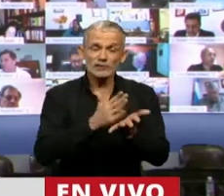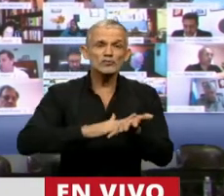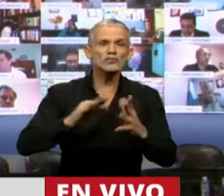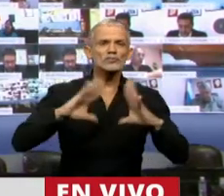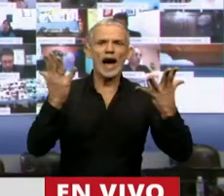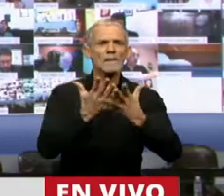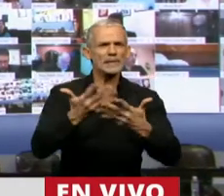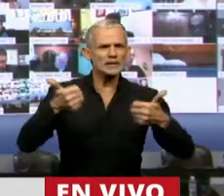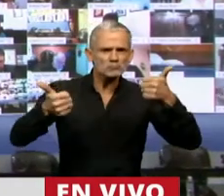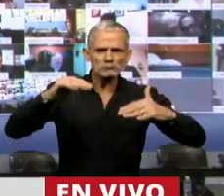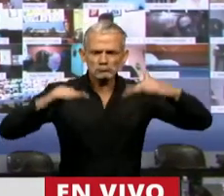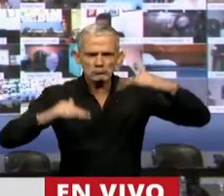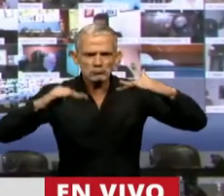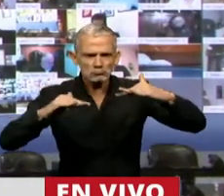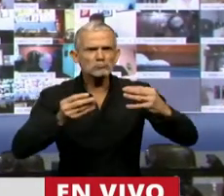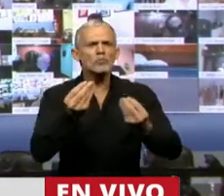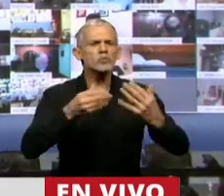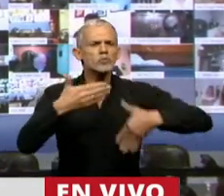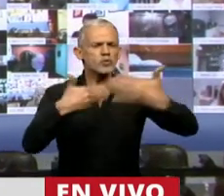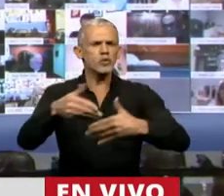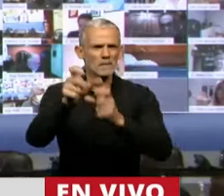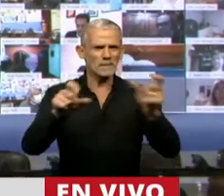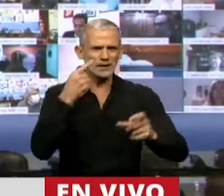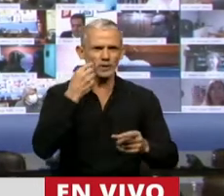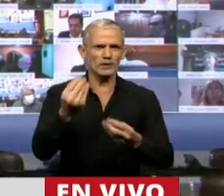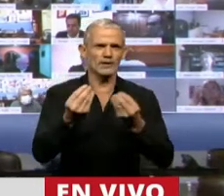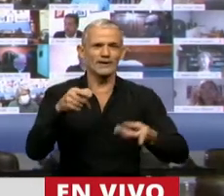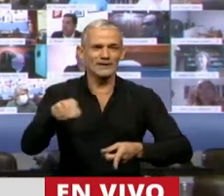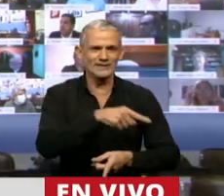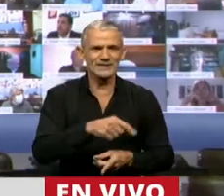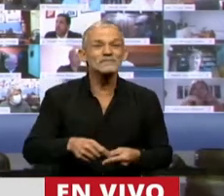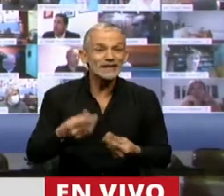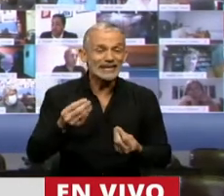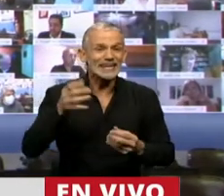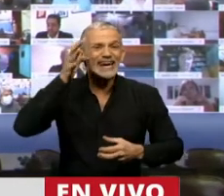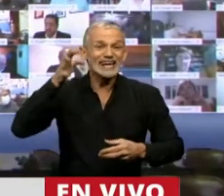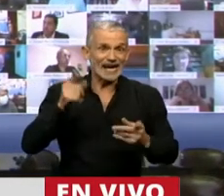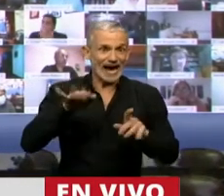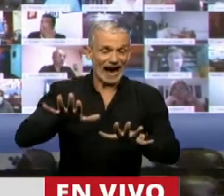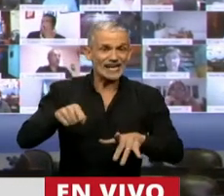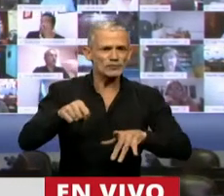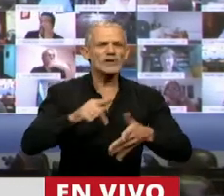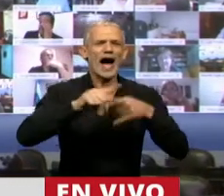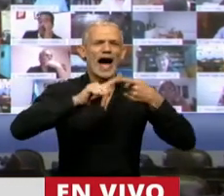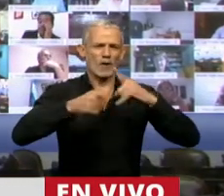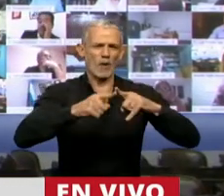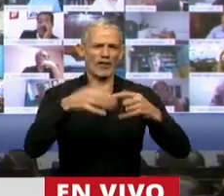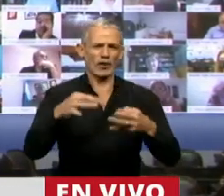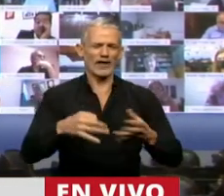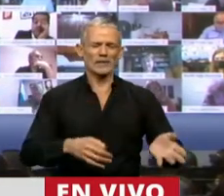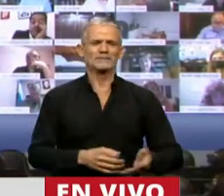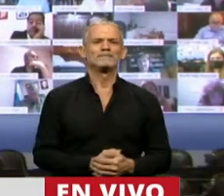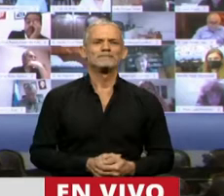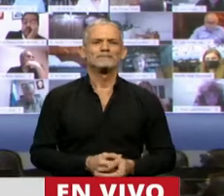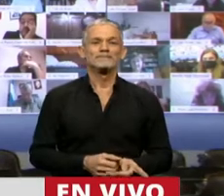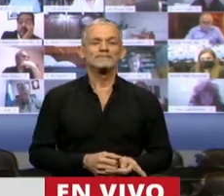sano, equilibrado y apto para el desarrollo humano. Y es eso lo que de alguna manera se está haciendo con este acuerdo. También